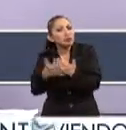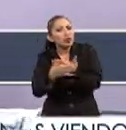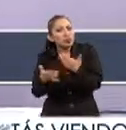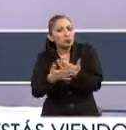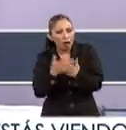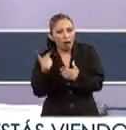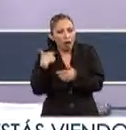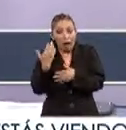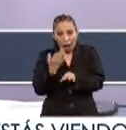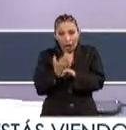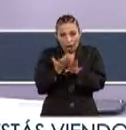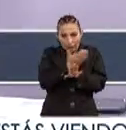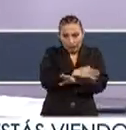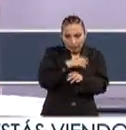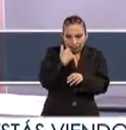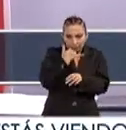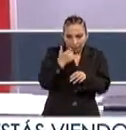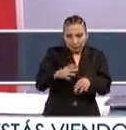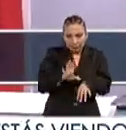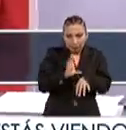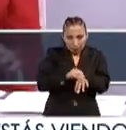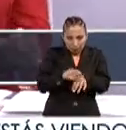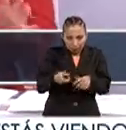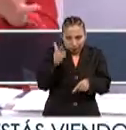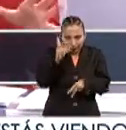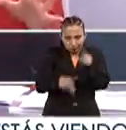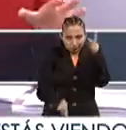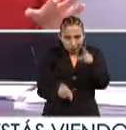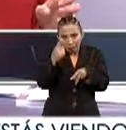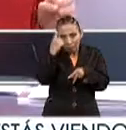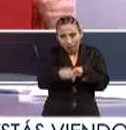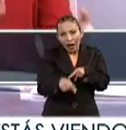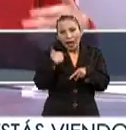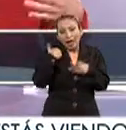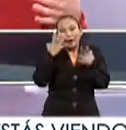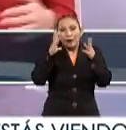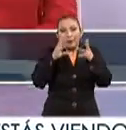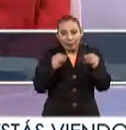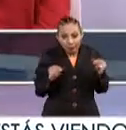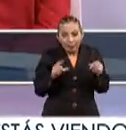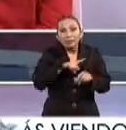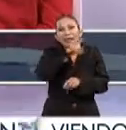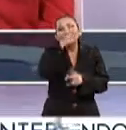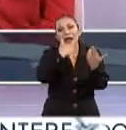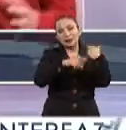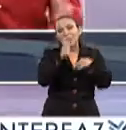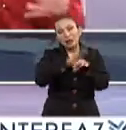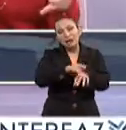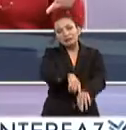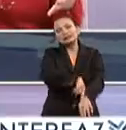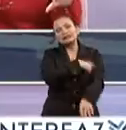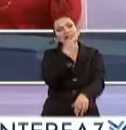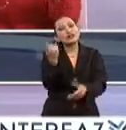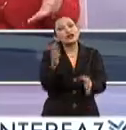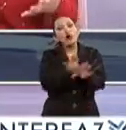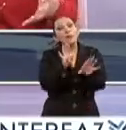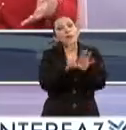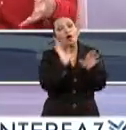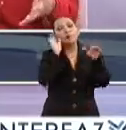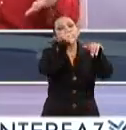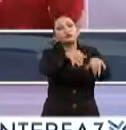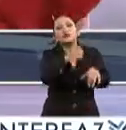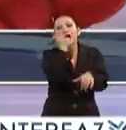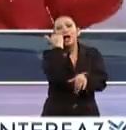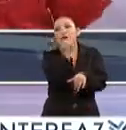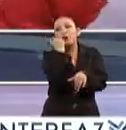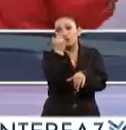si les parece bien, vamos a hacer una breve pausa para que podamos hacer un respiro y al regresar nos cuentan cómo se pueden involucrar